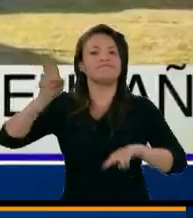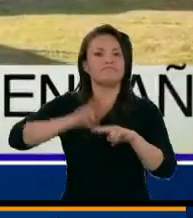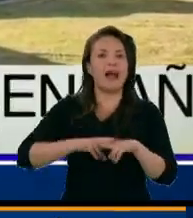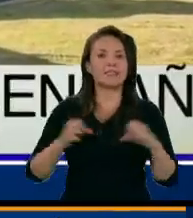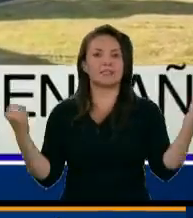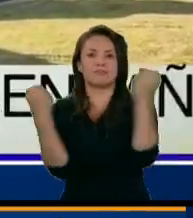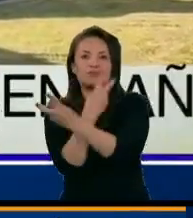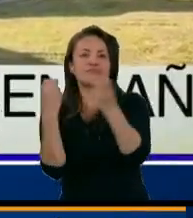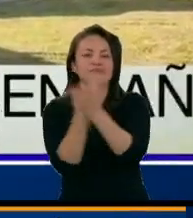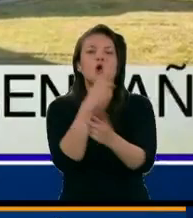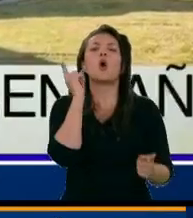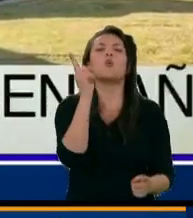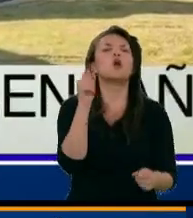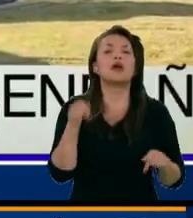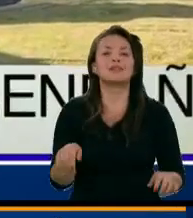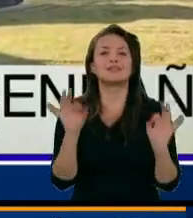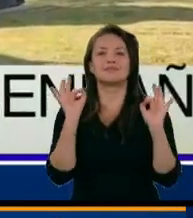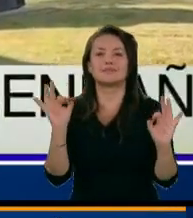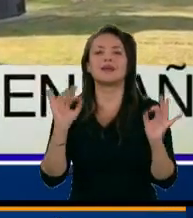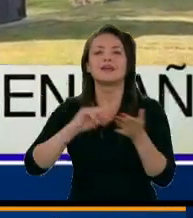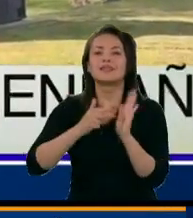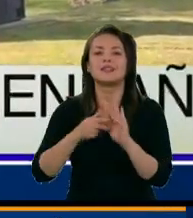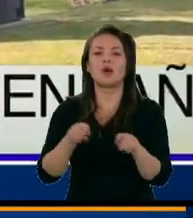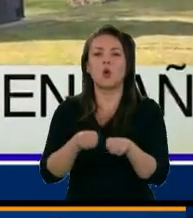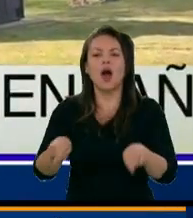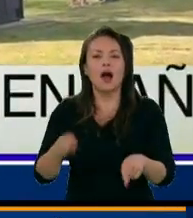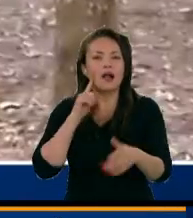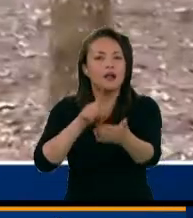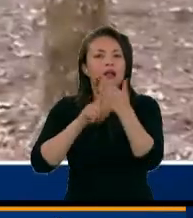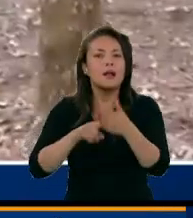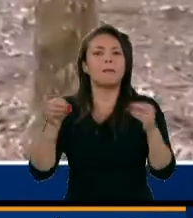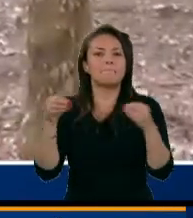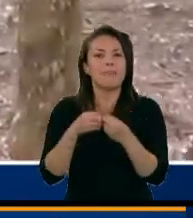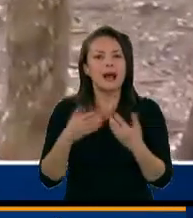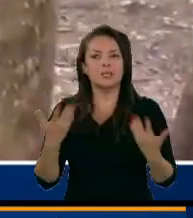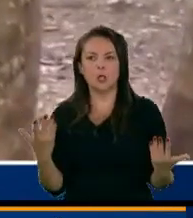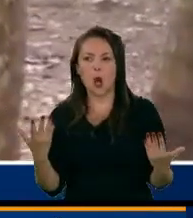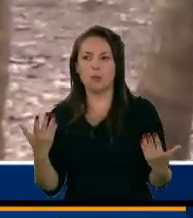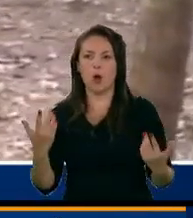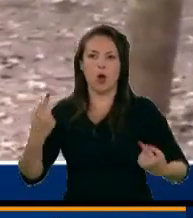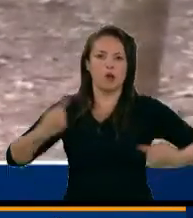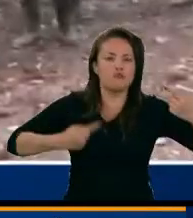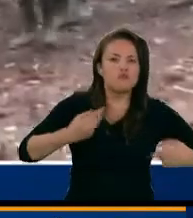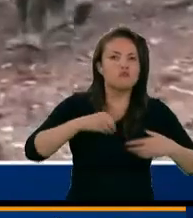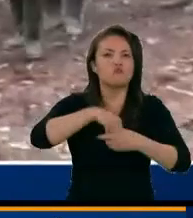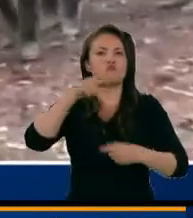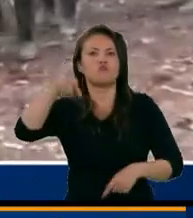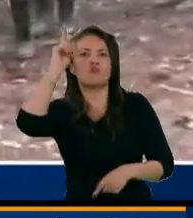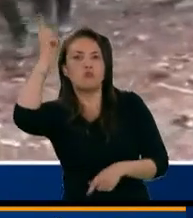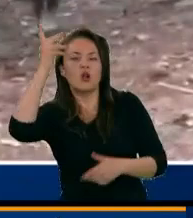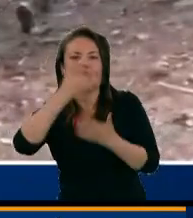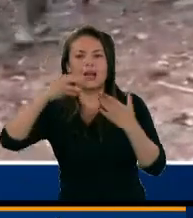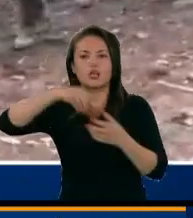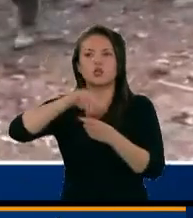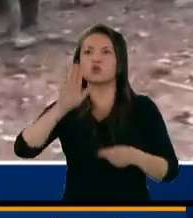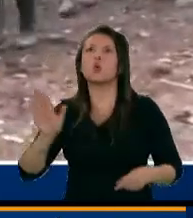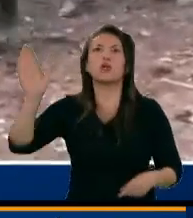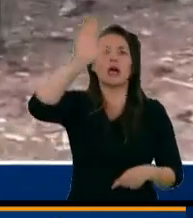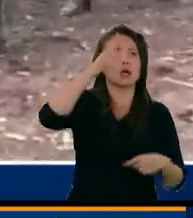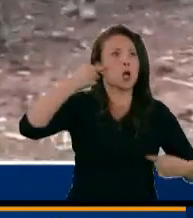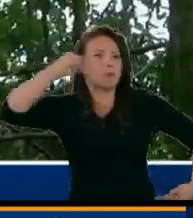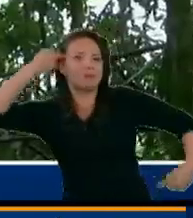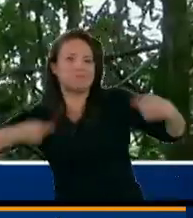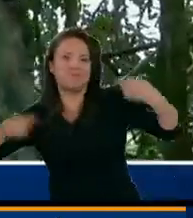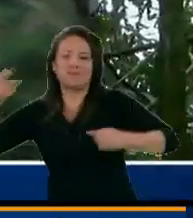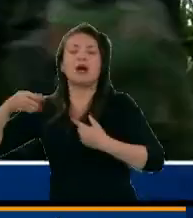porque es precisamente cuando empieza la definición de cómo va a ser la competencia política en el nivel territorial. Y ahí es